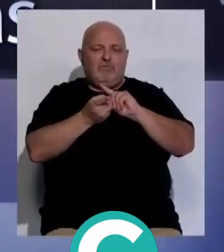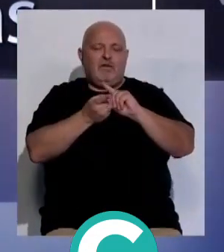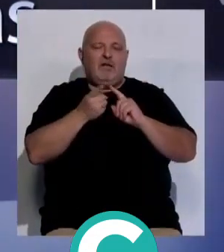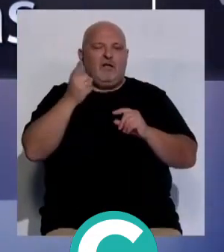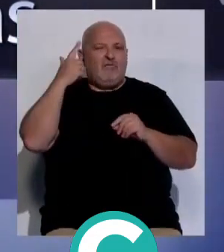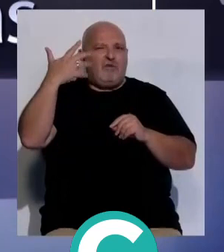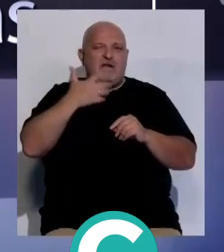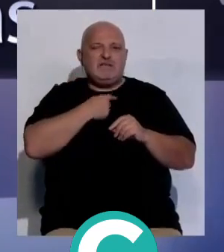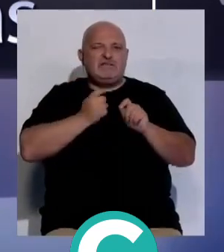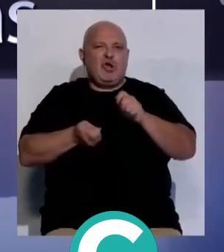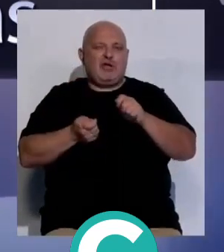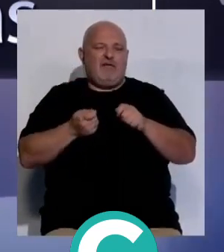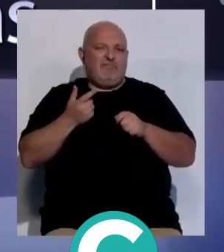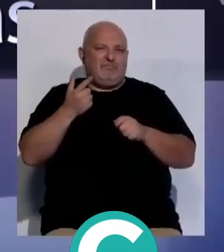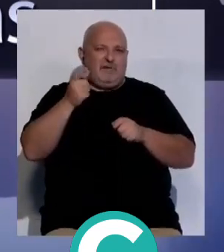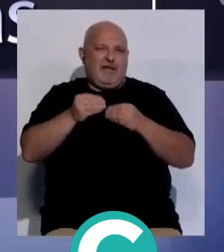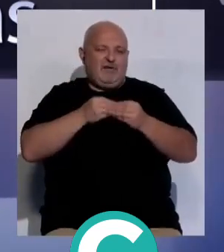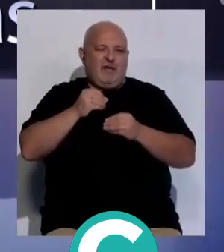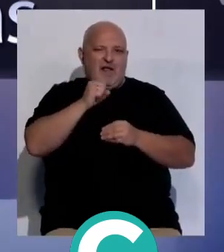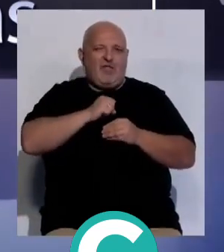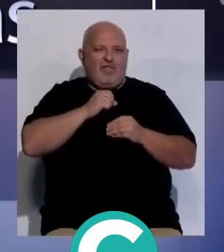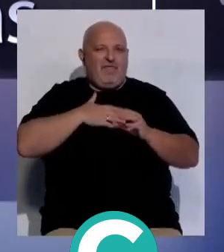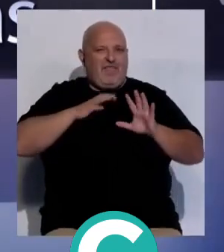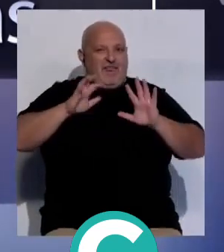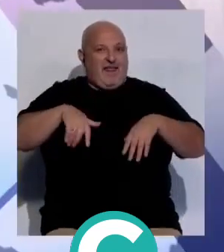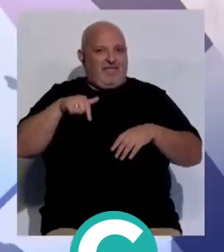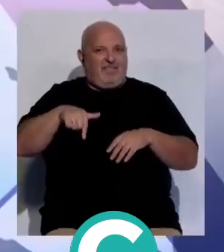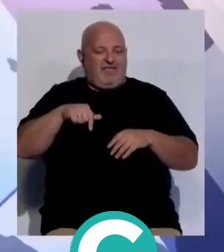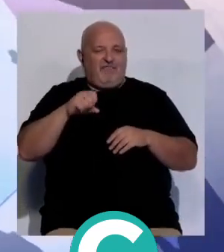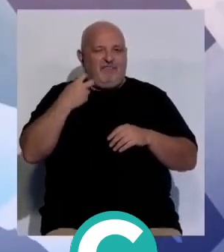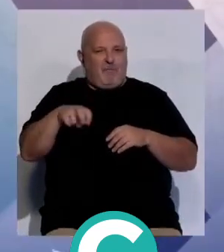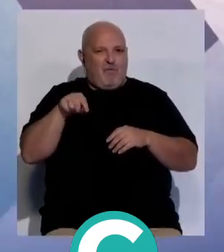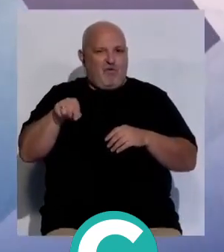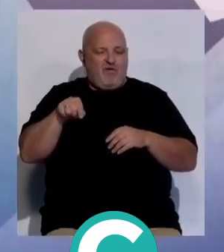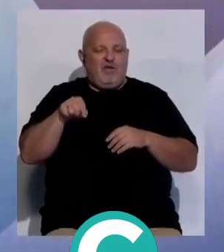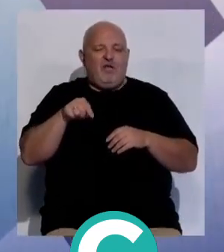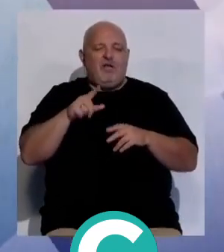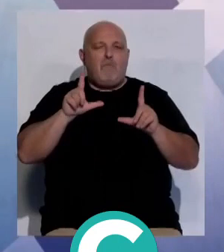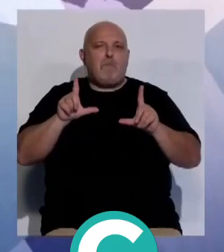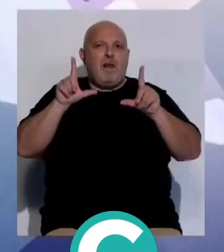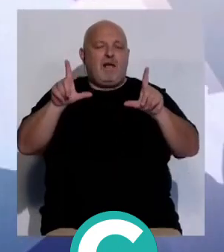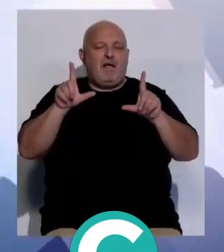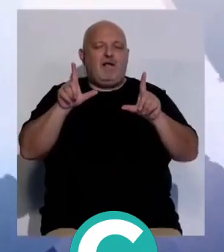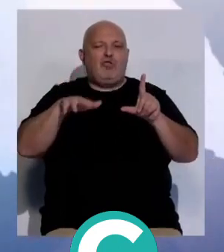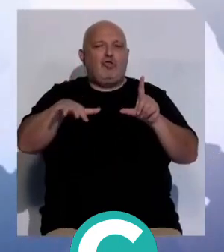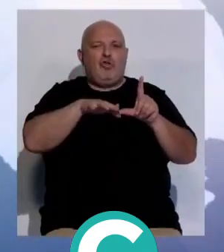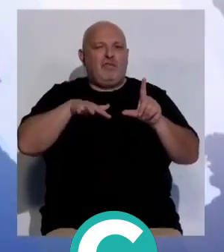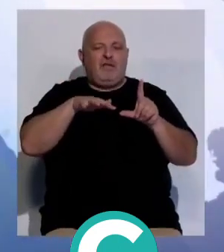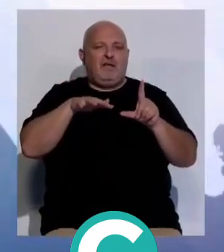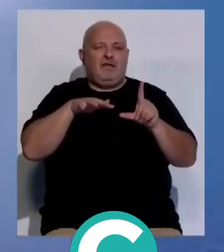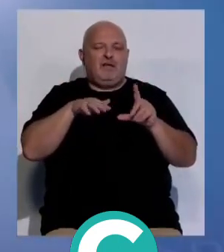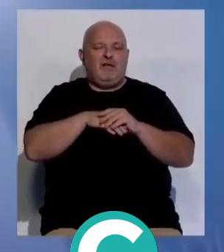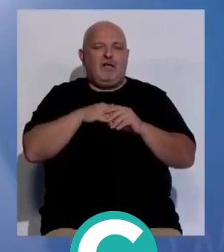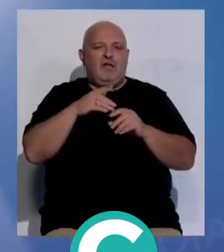del conocido chirigotero que compuso el oficioso himno del Cádiz Club de Fútbol. Una placa ubicada en